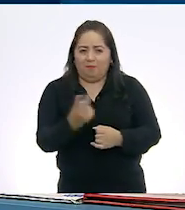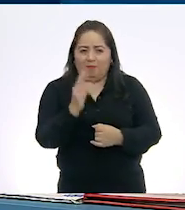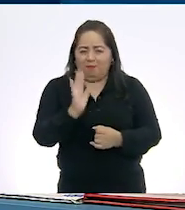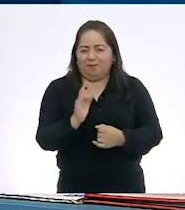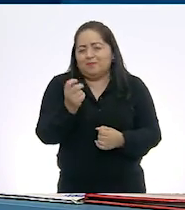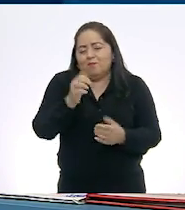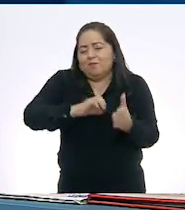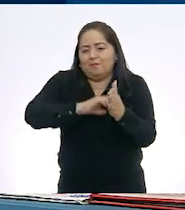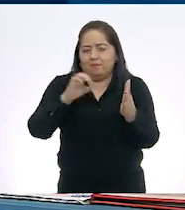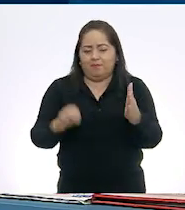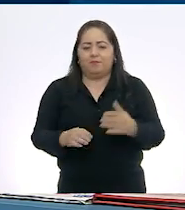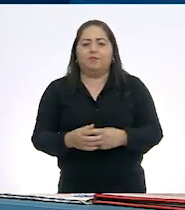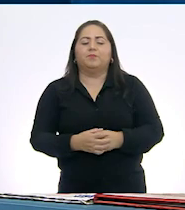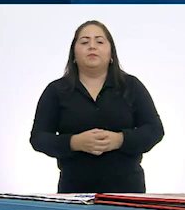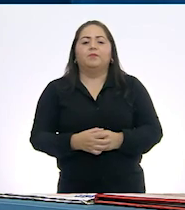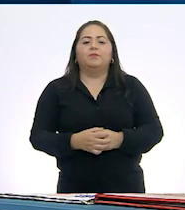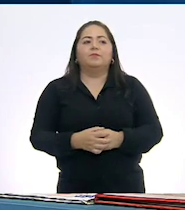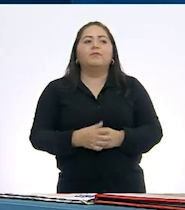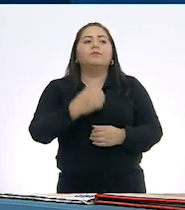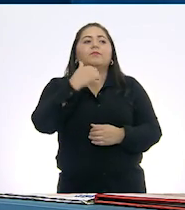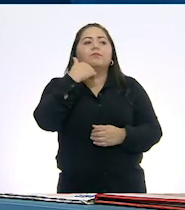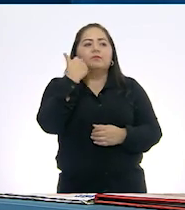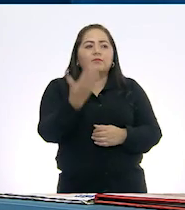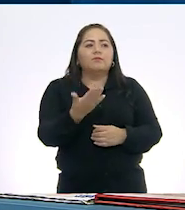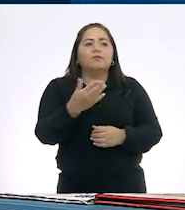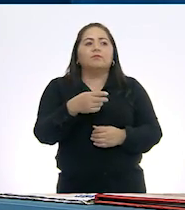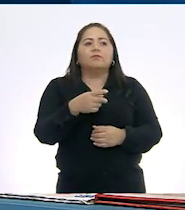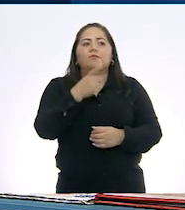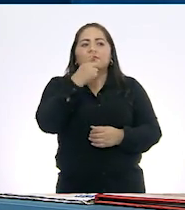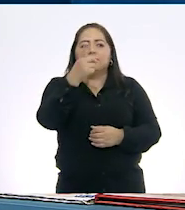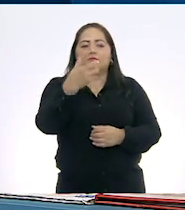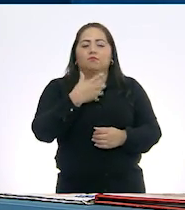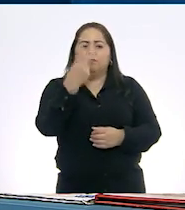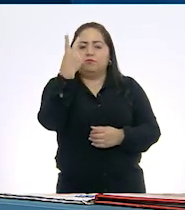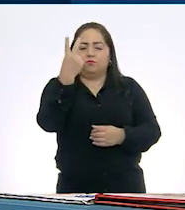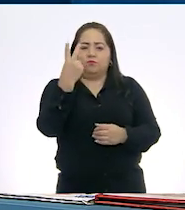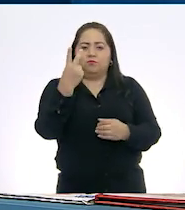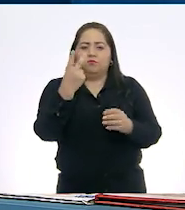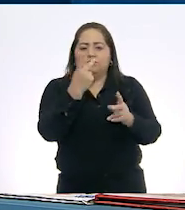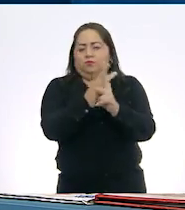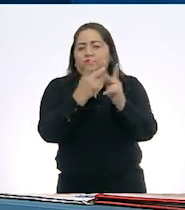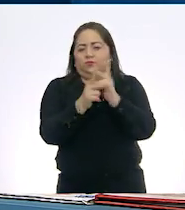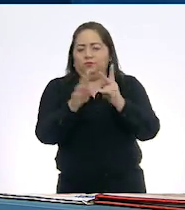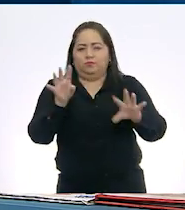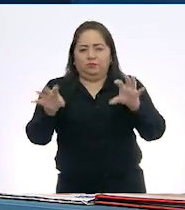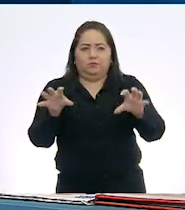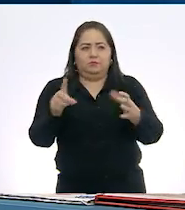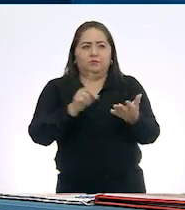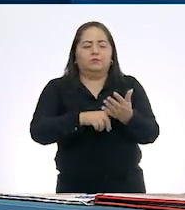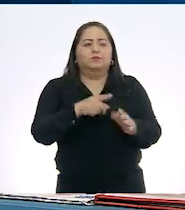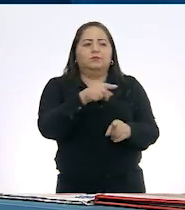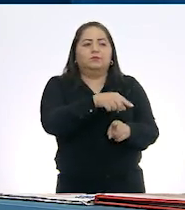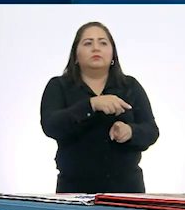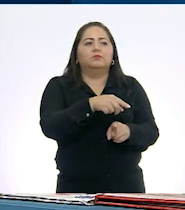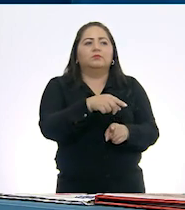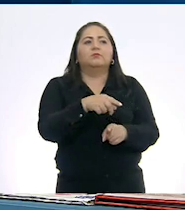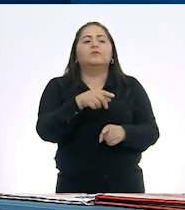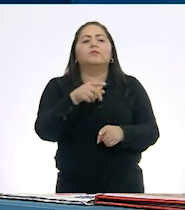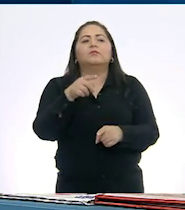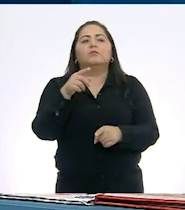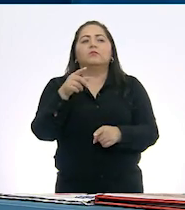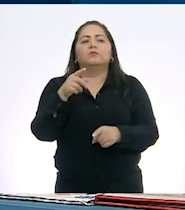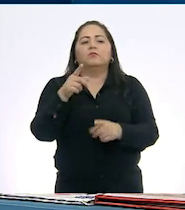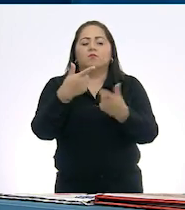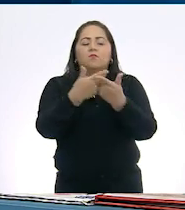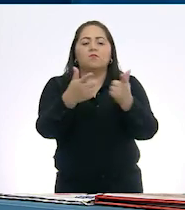a poco. Bien, quiero compartirte dos tipos de productos finales. Uno es el libro artesanal, del